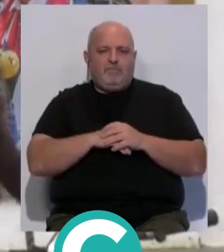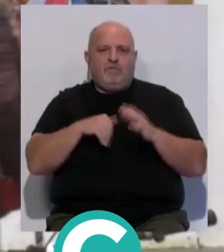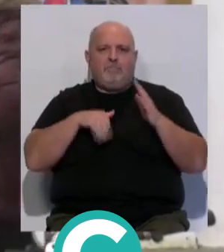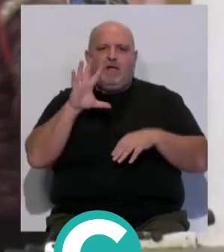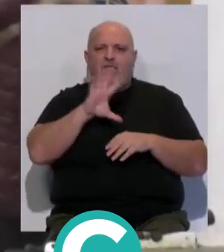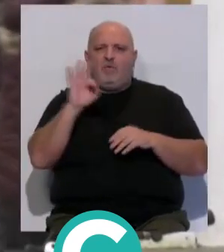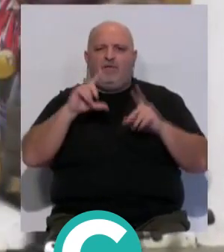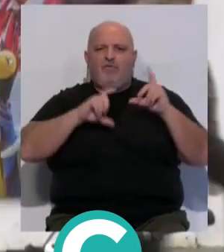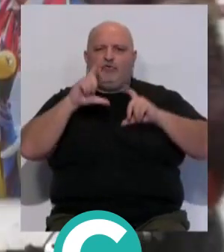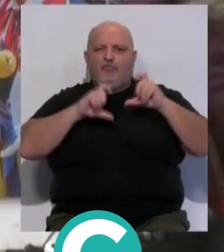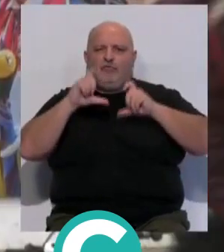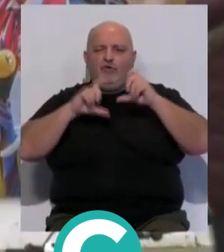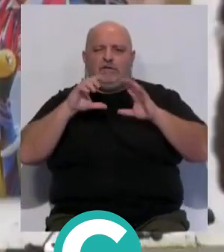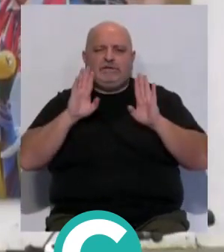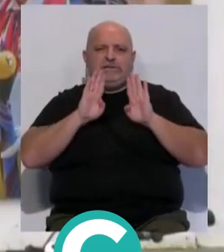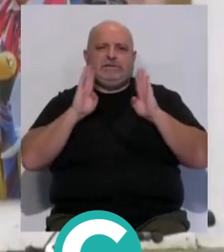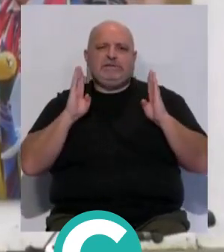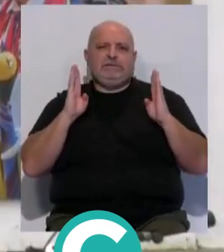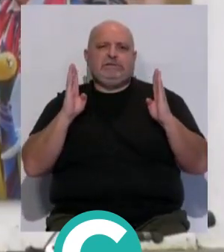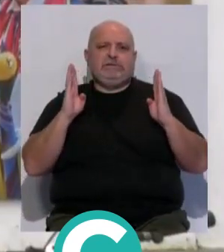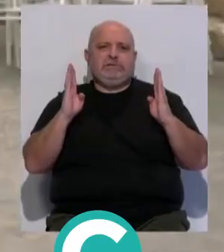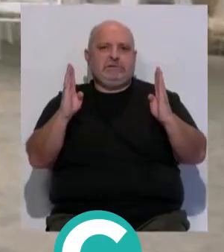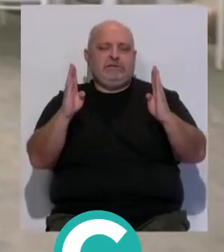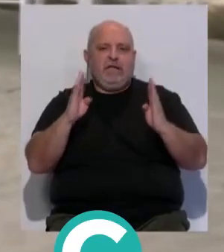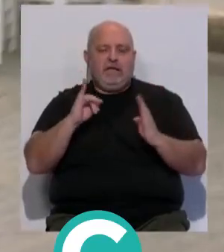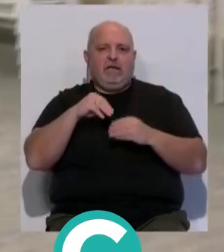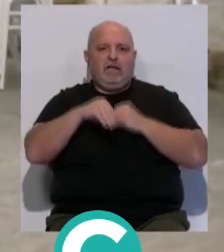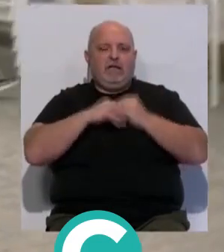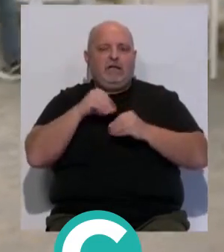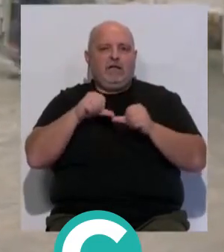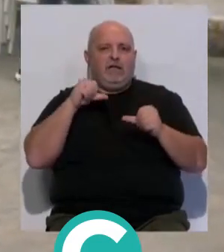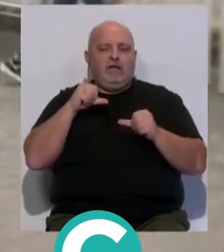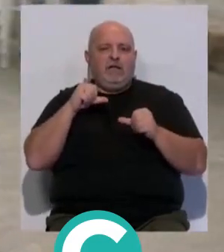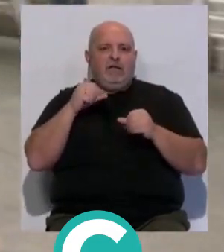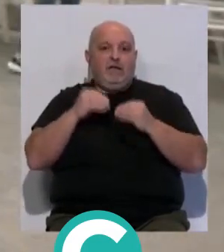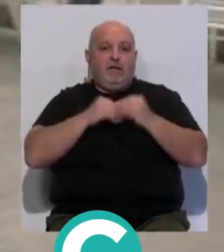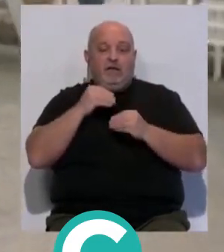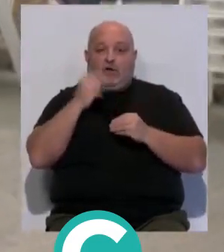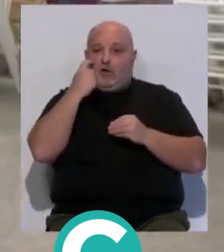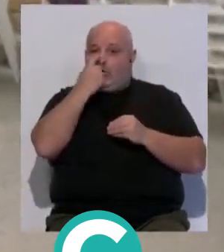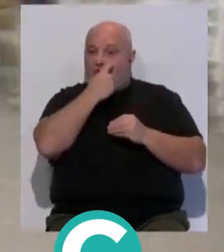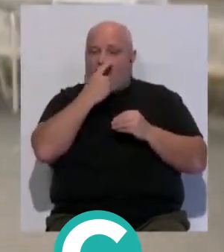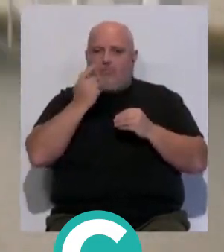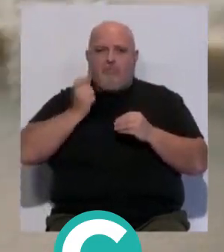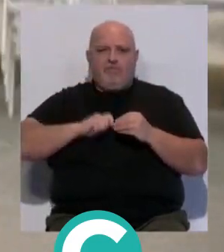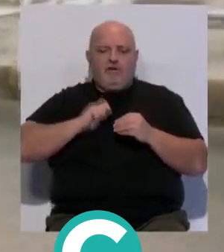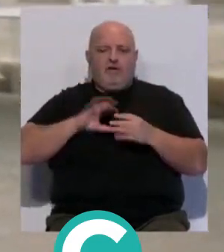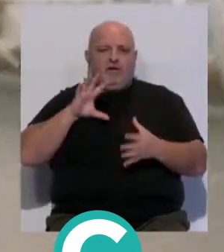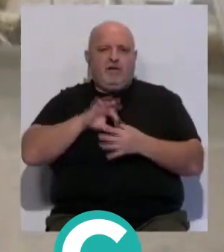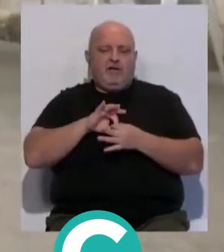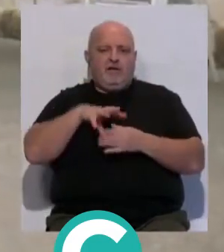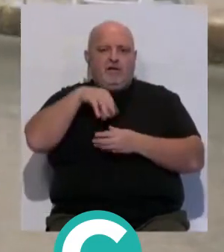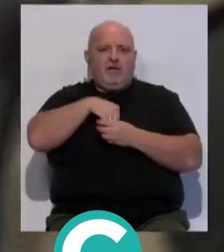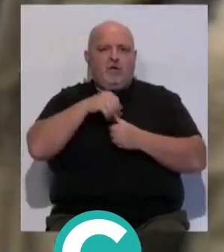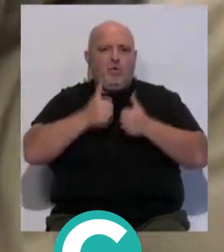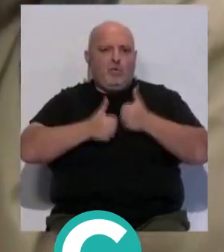de 50 fotografías de Miguel Gómez, Manuel Esteves y Germán Mesa que desvelan, a través de los ojos de estos profesionales, el interior